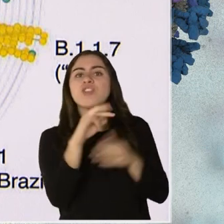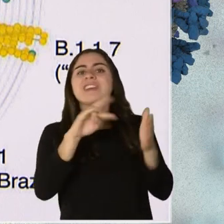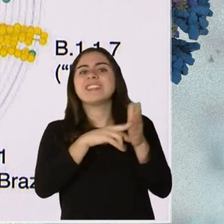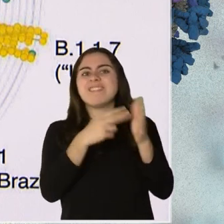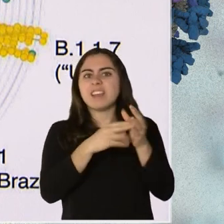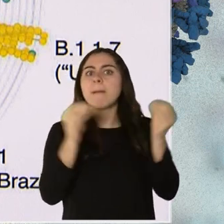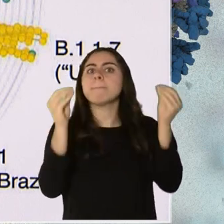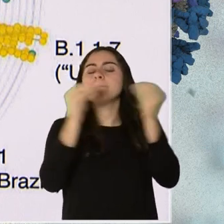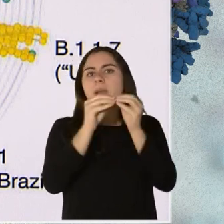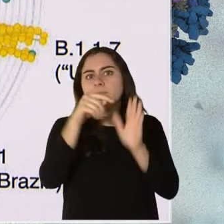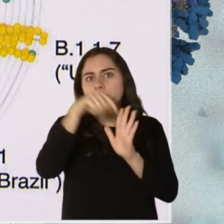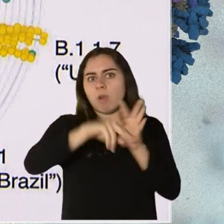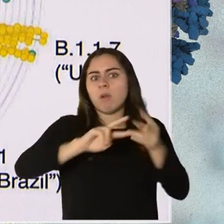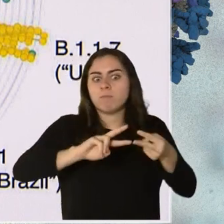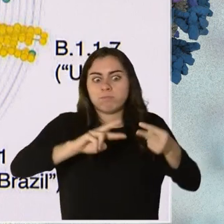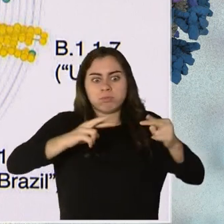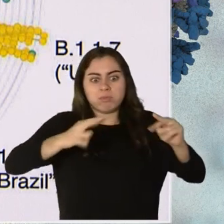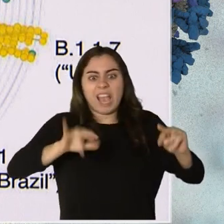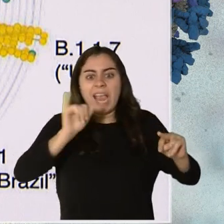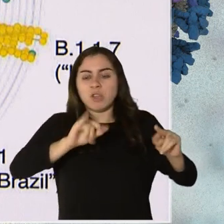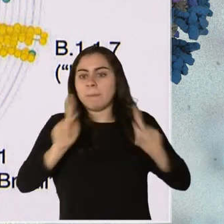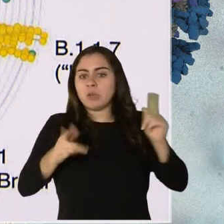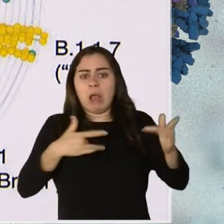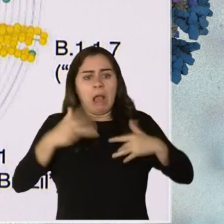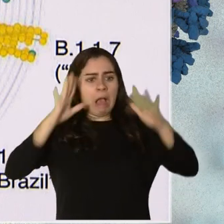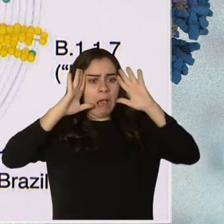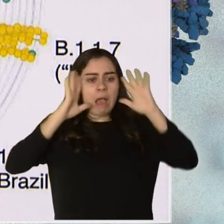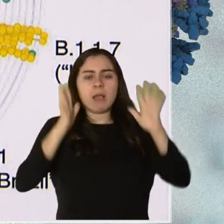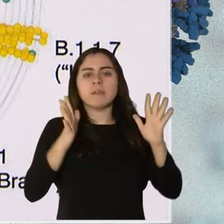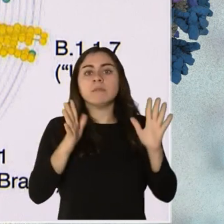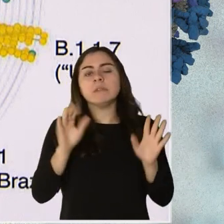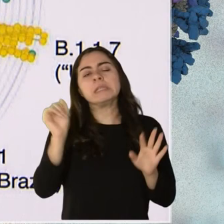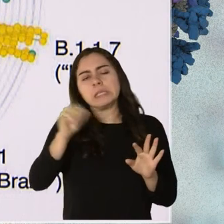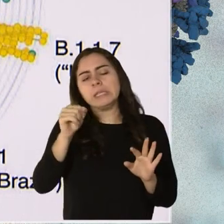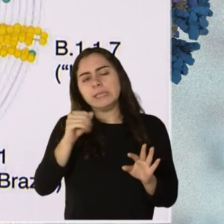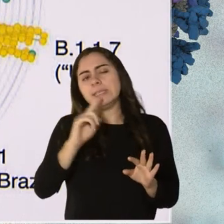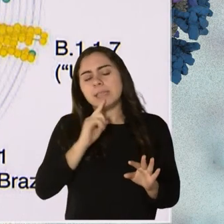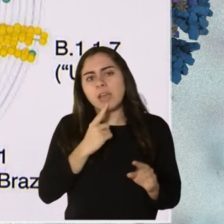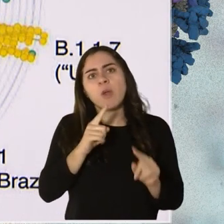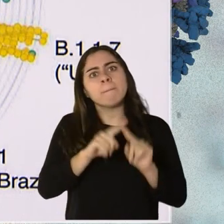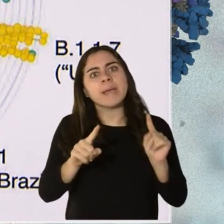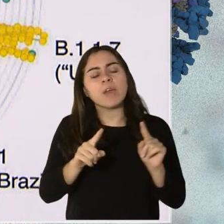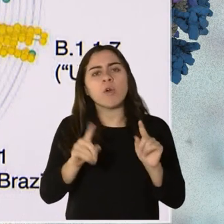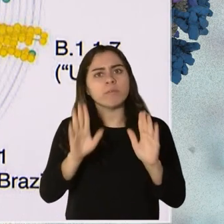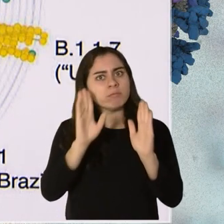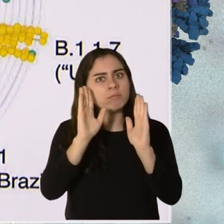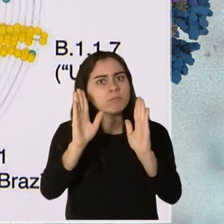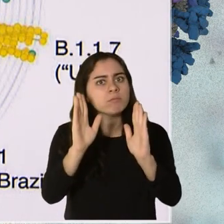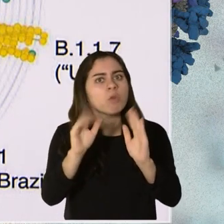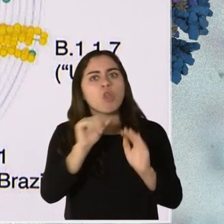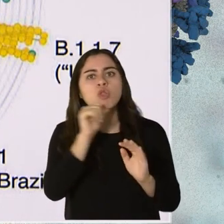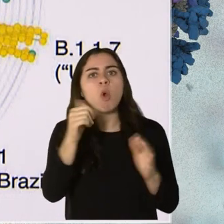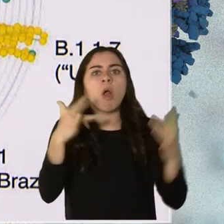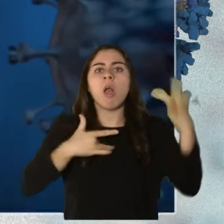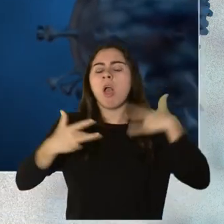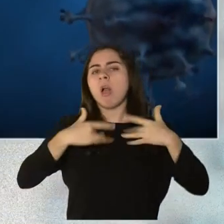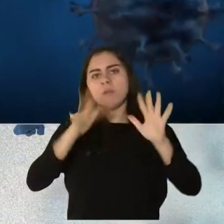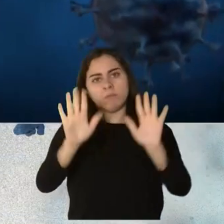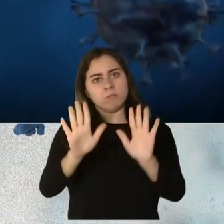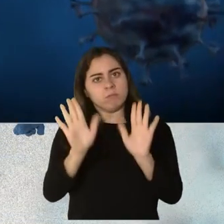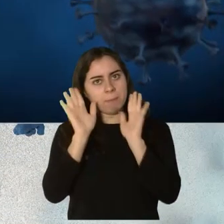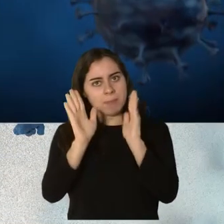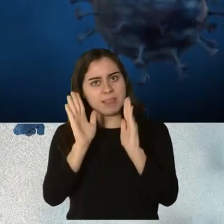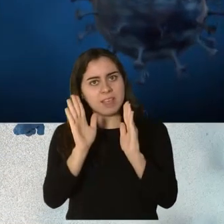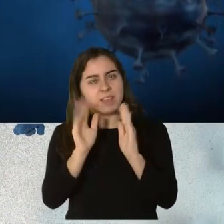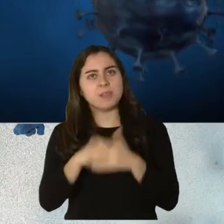preocupación? Sí lo es, pero no le va a quitar el sueño todavía a nadie, pero hay que estar bien pendiente. Vamos a hablar sobre el efecto que puede tener